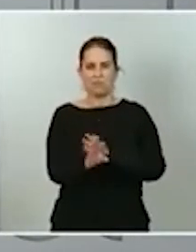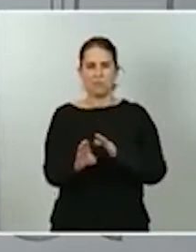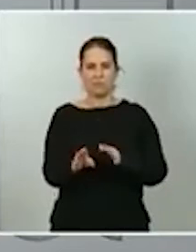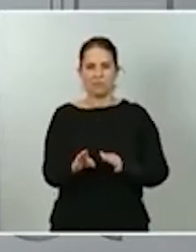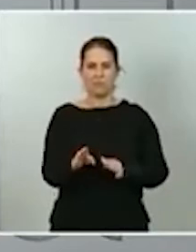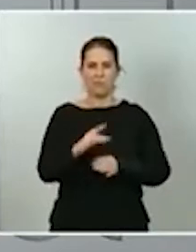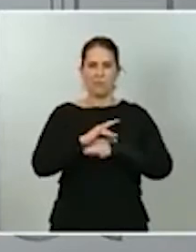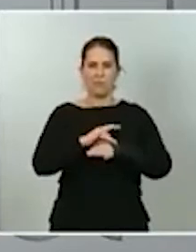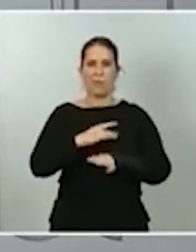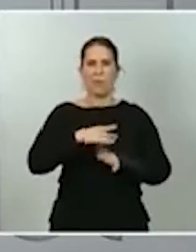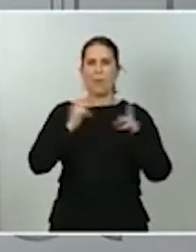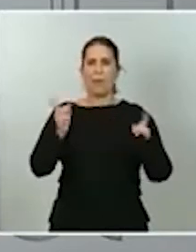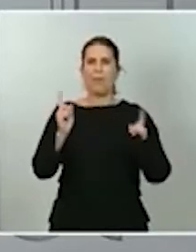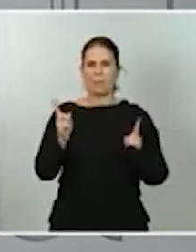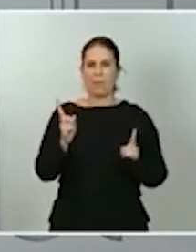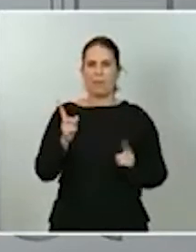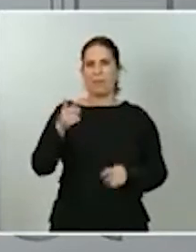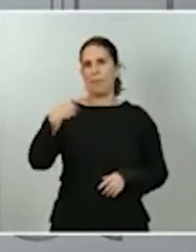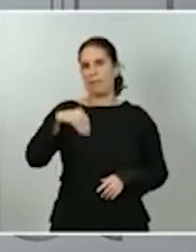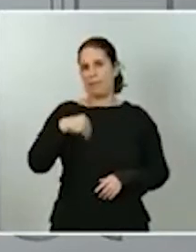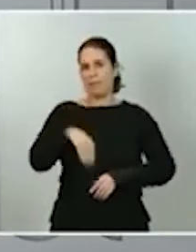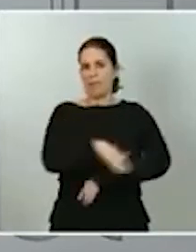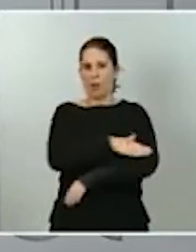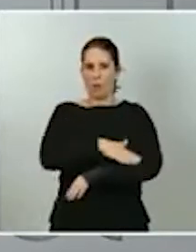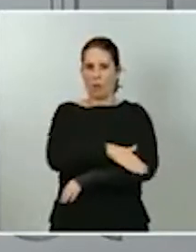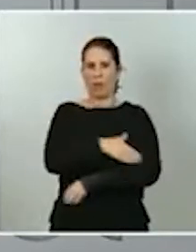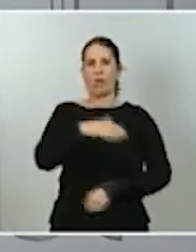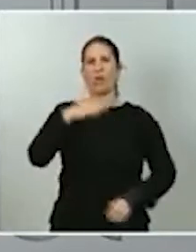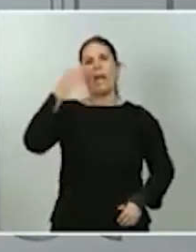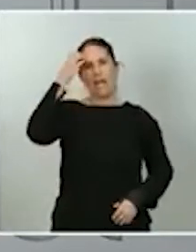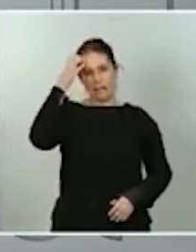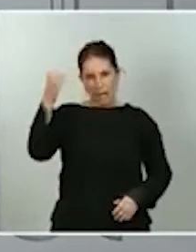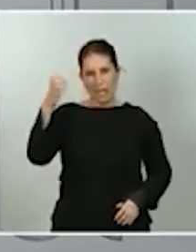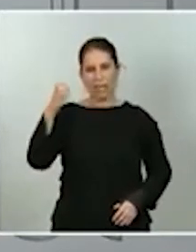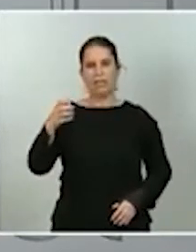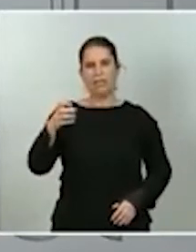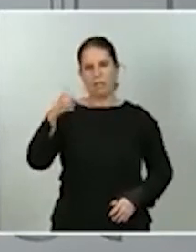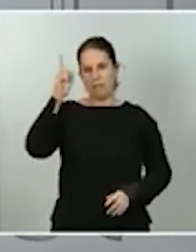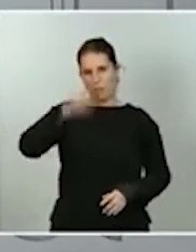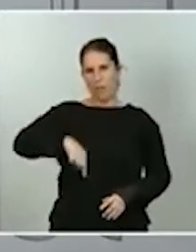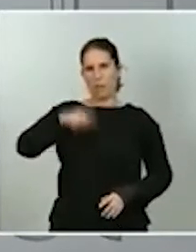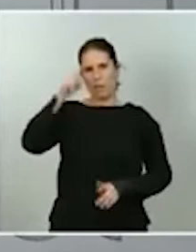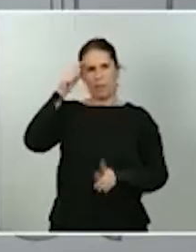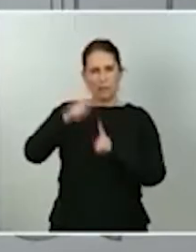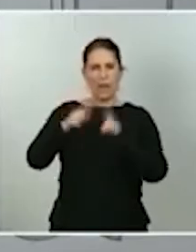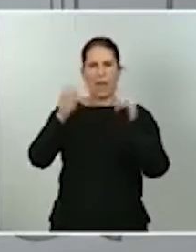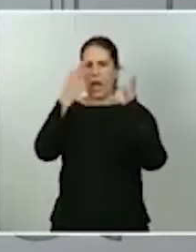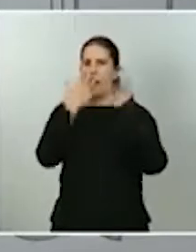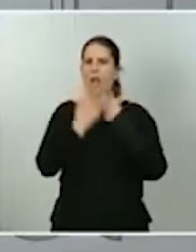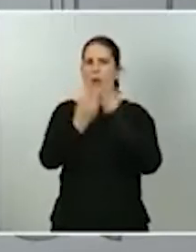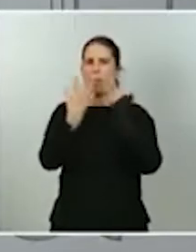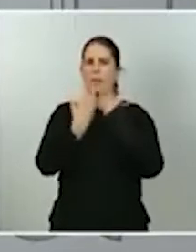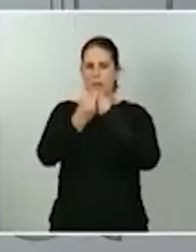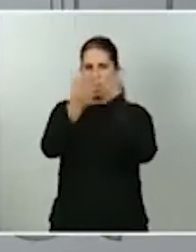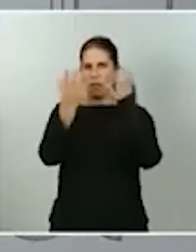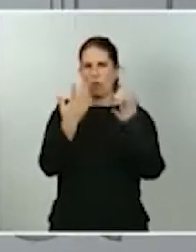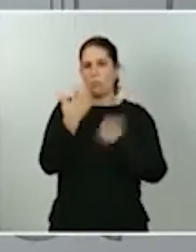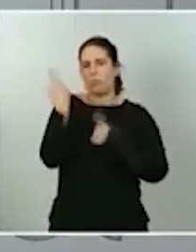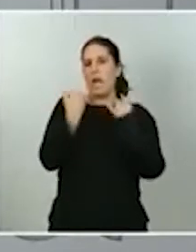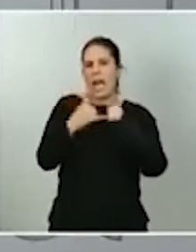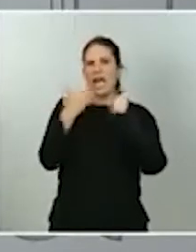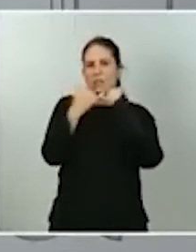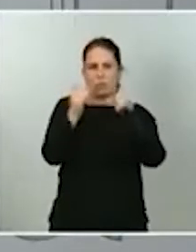tenía tanto el presidente del Gobierno como el Rey para el desarrollo, para el acompañamiento en una serie de actos que se van